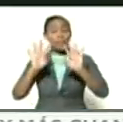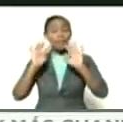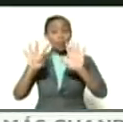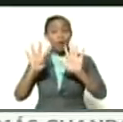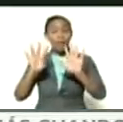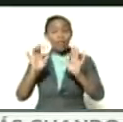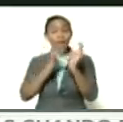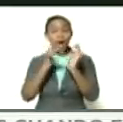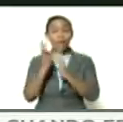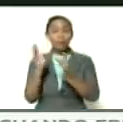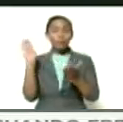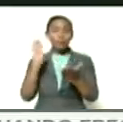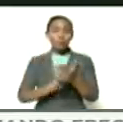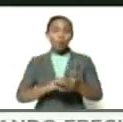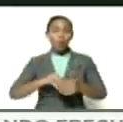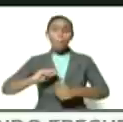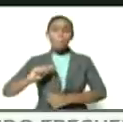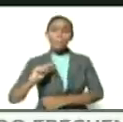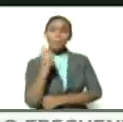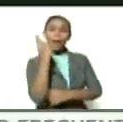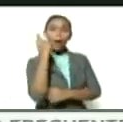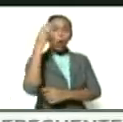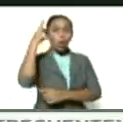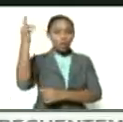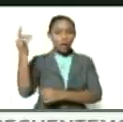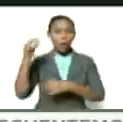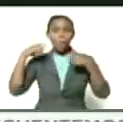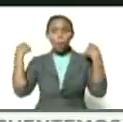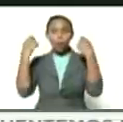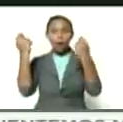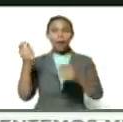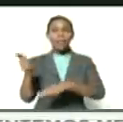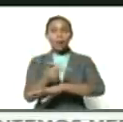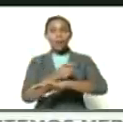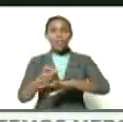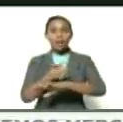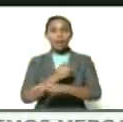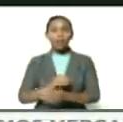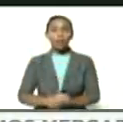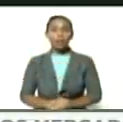instalamos los primeros consejos populares de gobierno